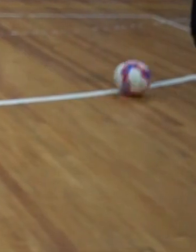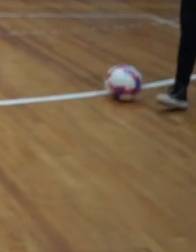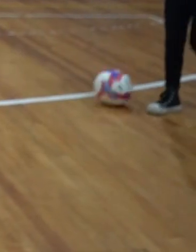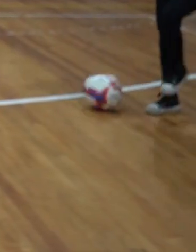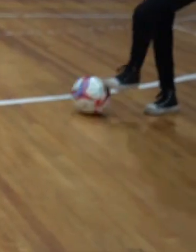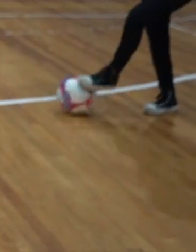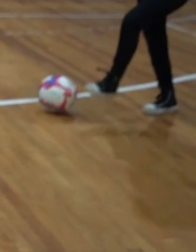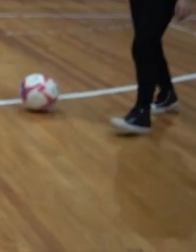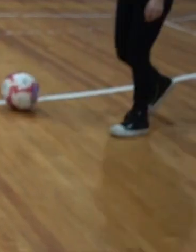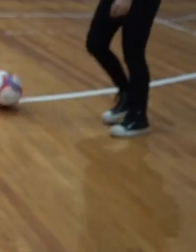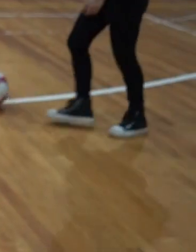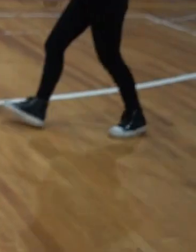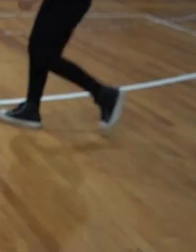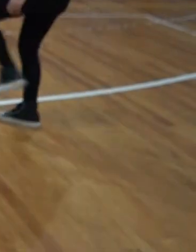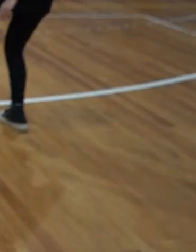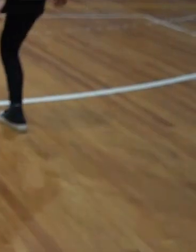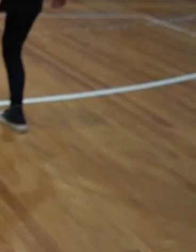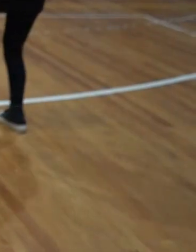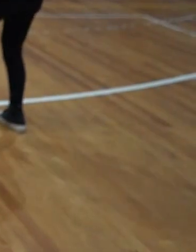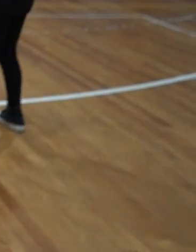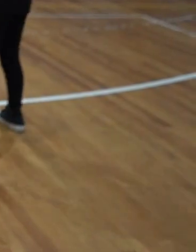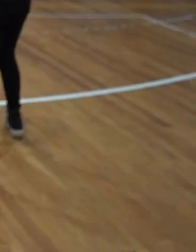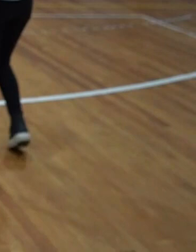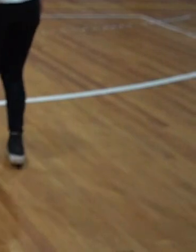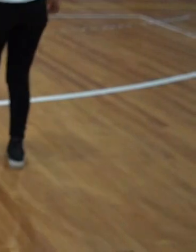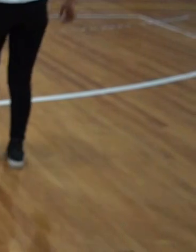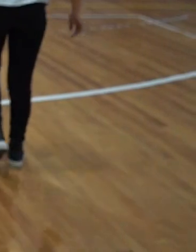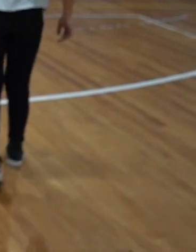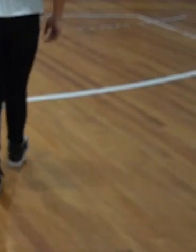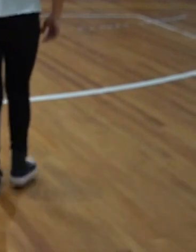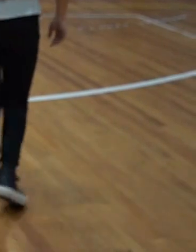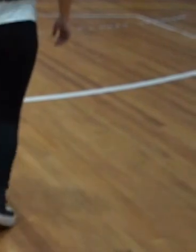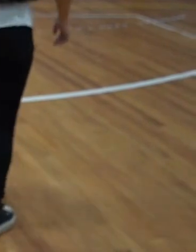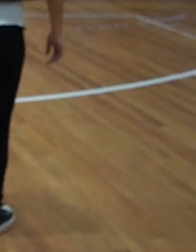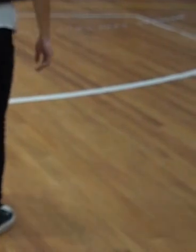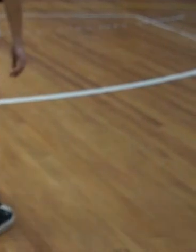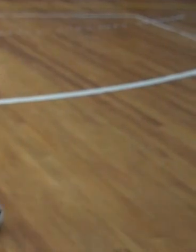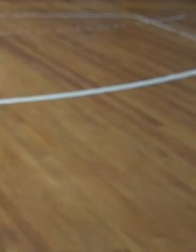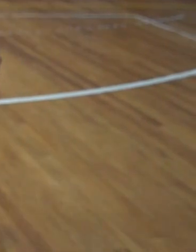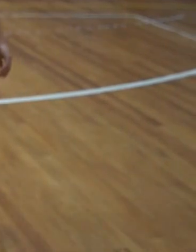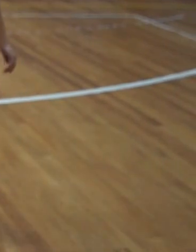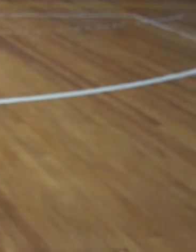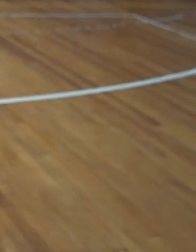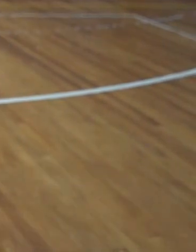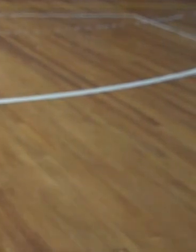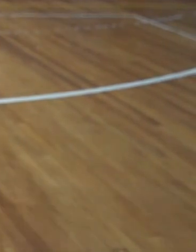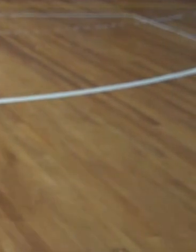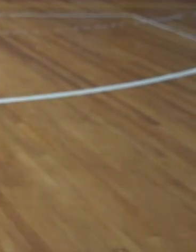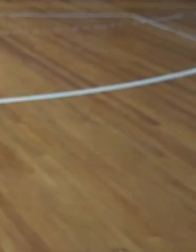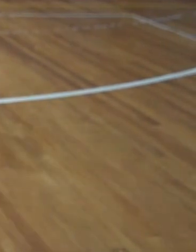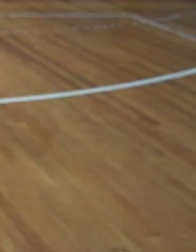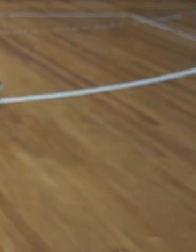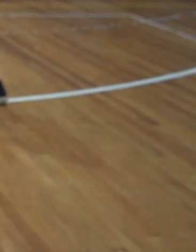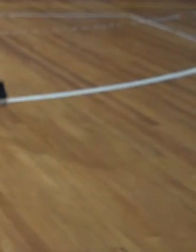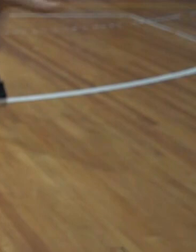En esta ocasión, nombrar de forma contundente al profesor Andrés Jaramillo, quien ha tomado un rol